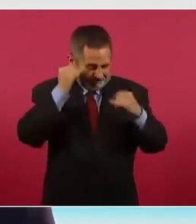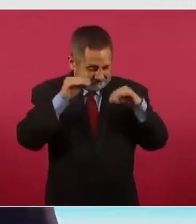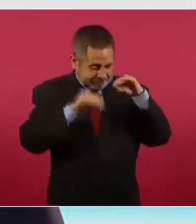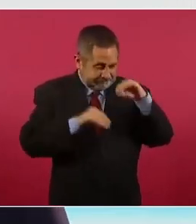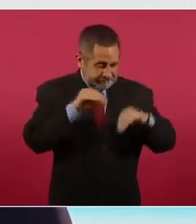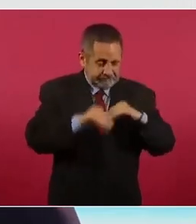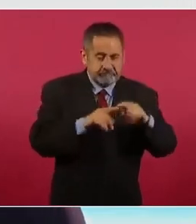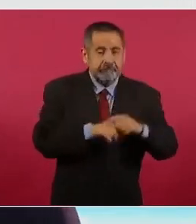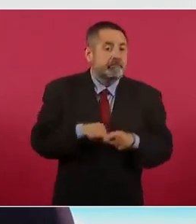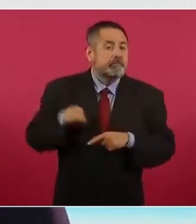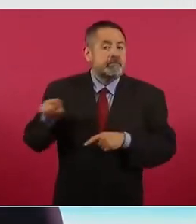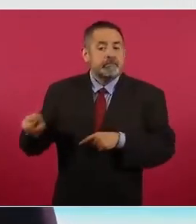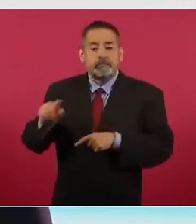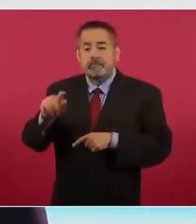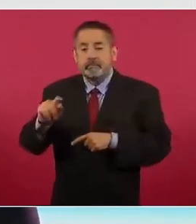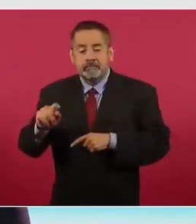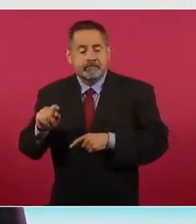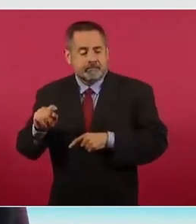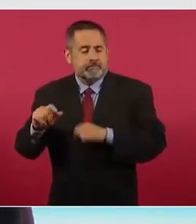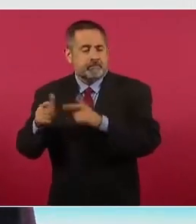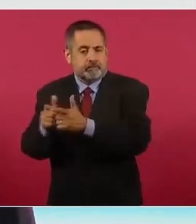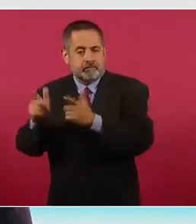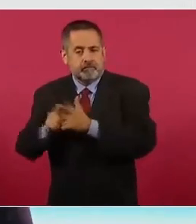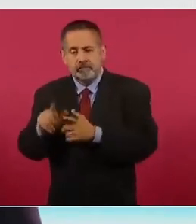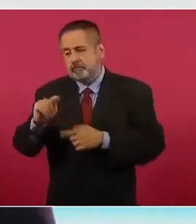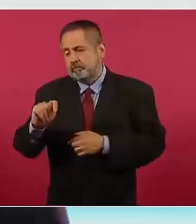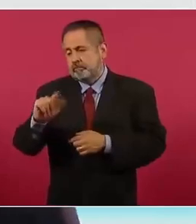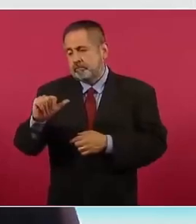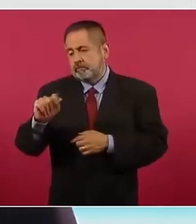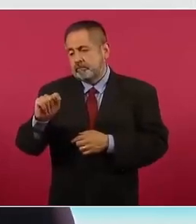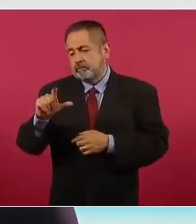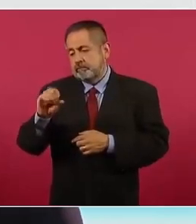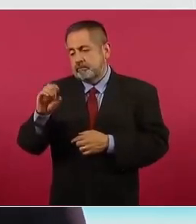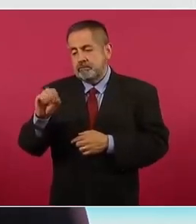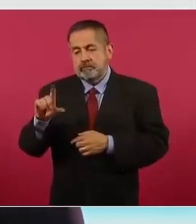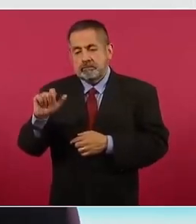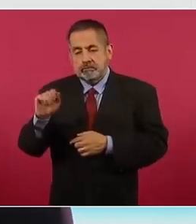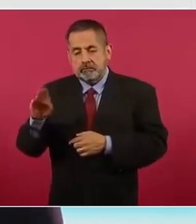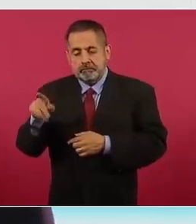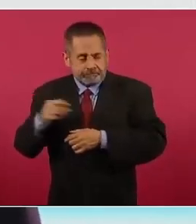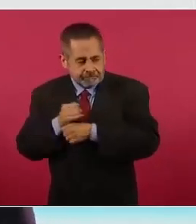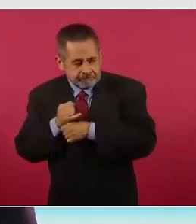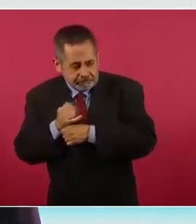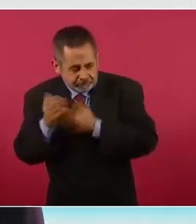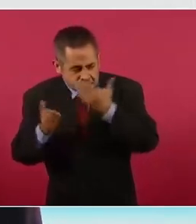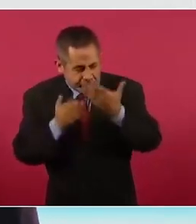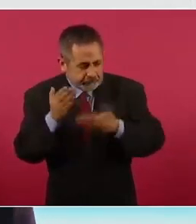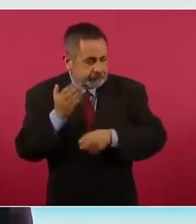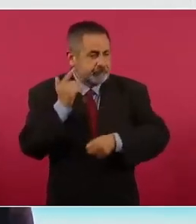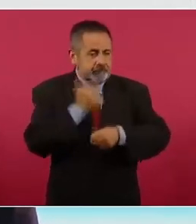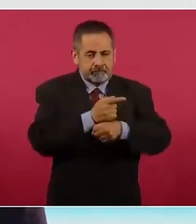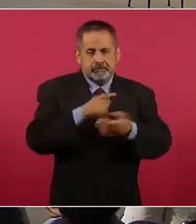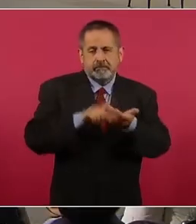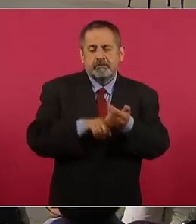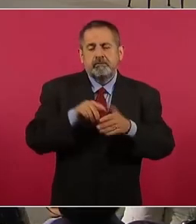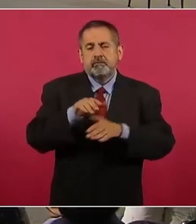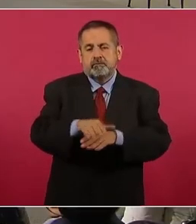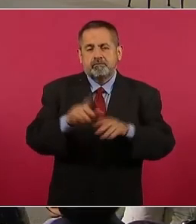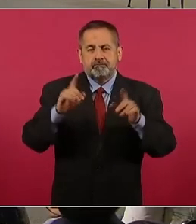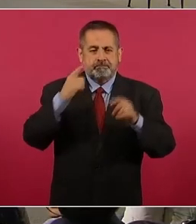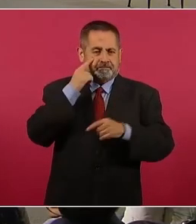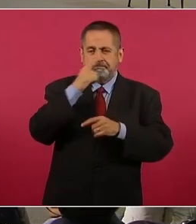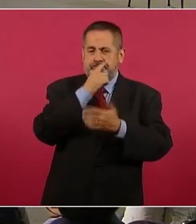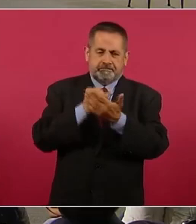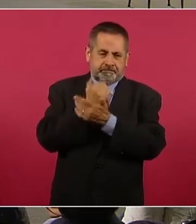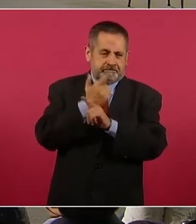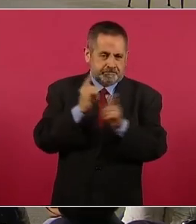de Tlatelol Colab, que es una iniciativa del Programa Universitario de Estudios sobre Democracia, Justicia y